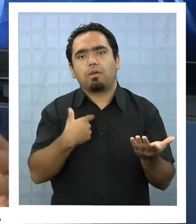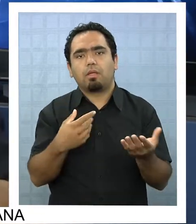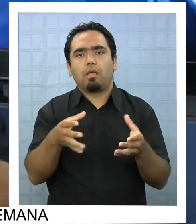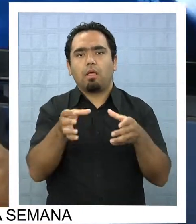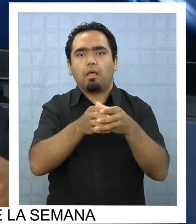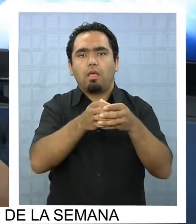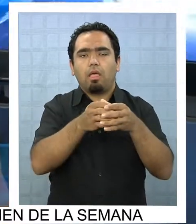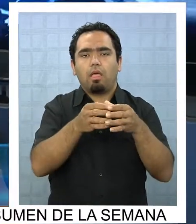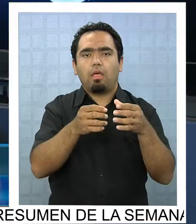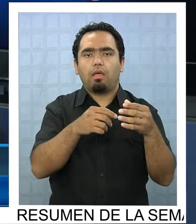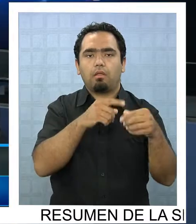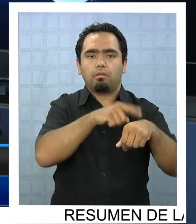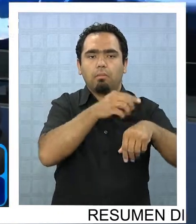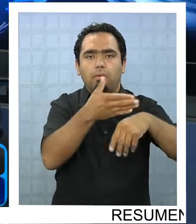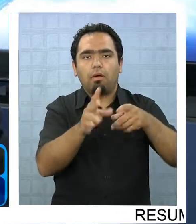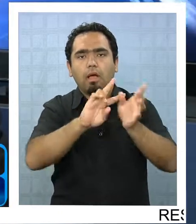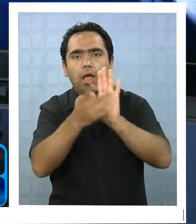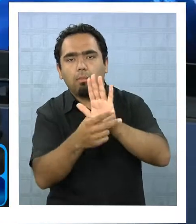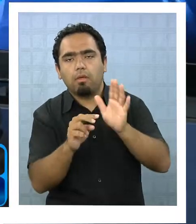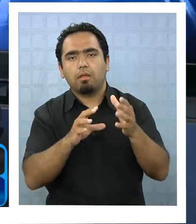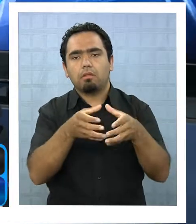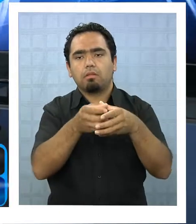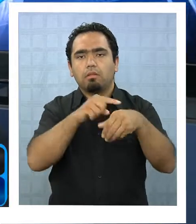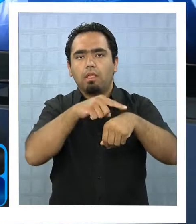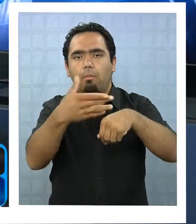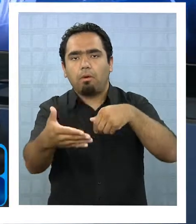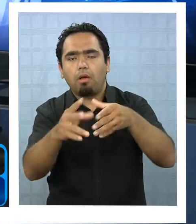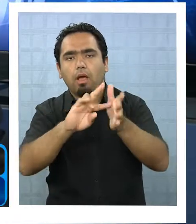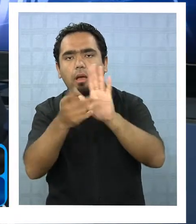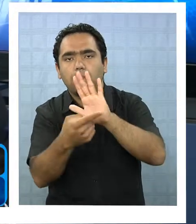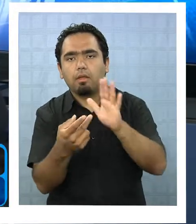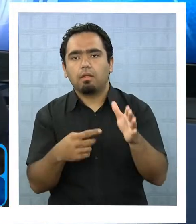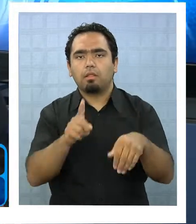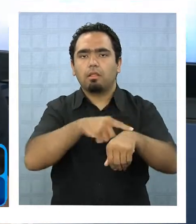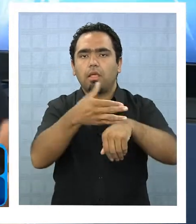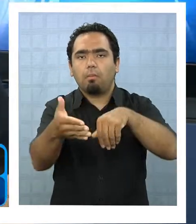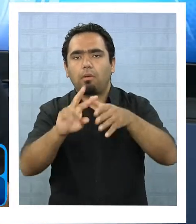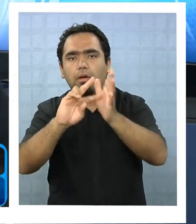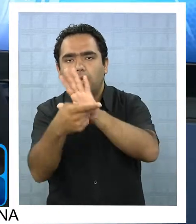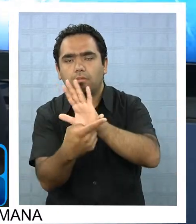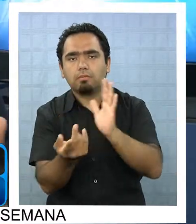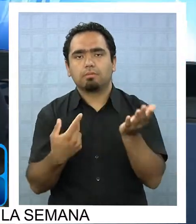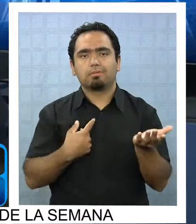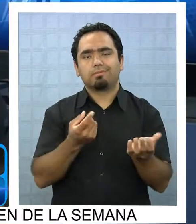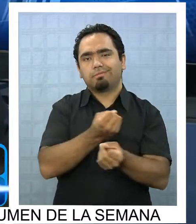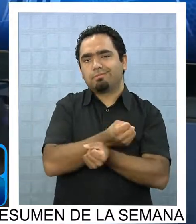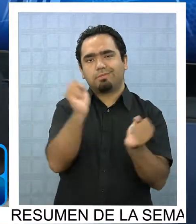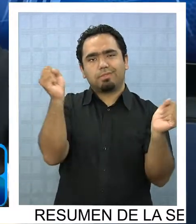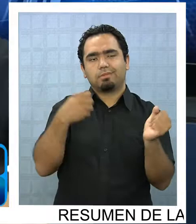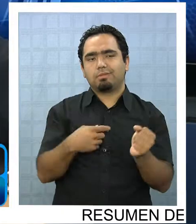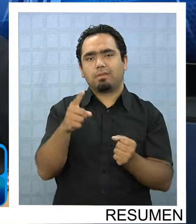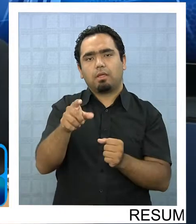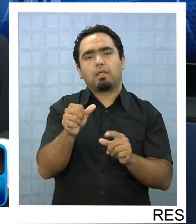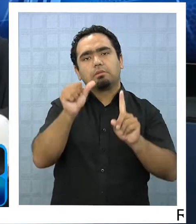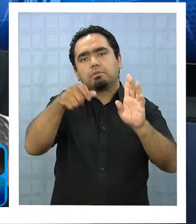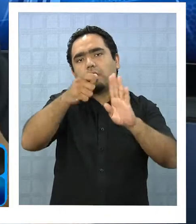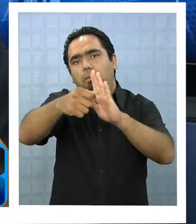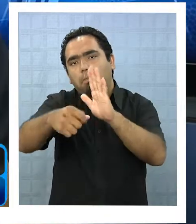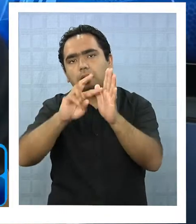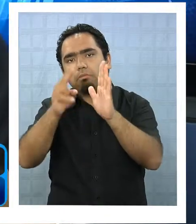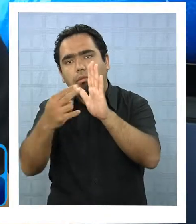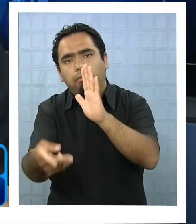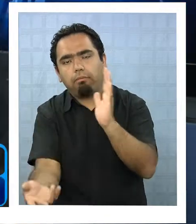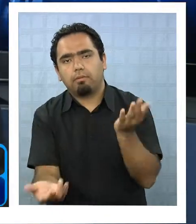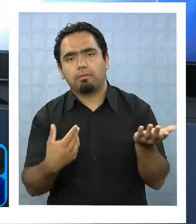verdad, tú no puedes cambiar el cálculo inventando del PPM del 14 Etero y 14 Bis cada 6 meses esto no es